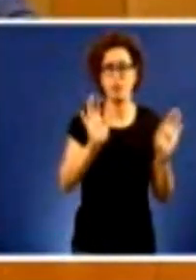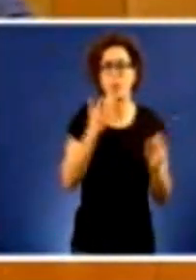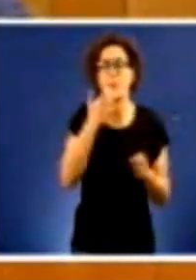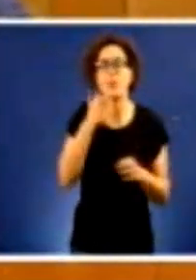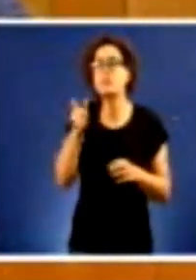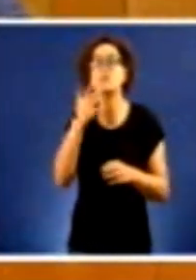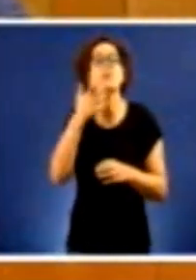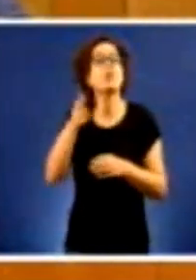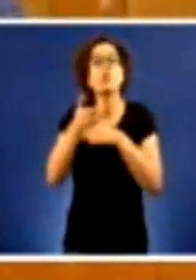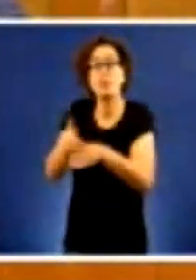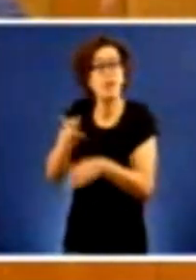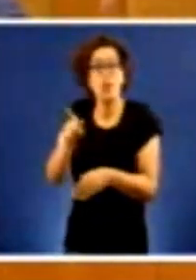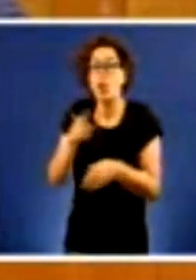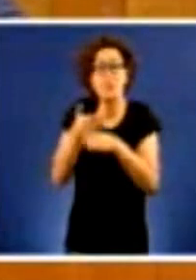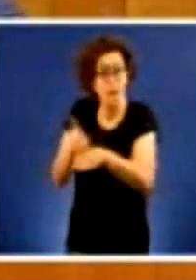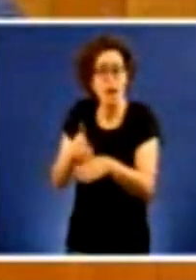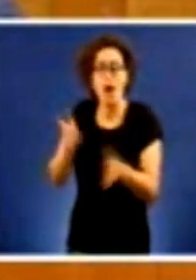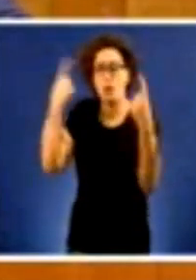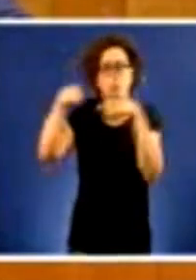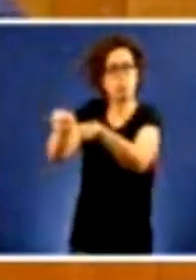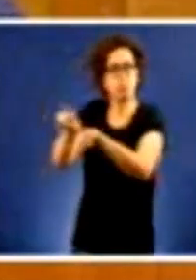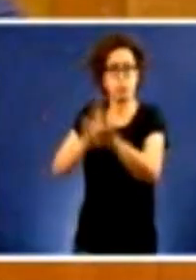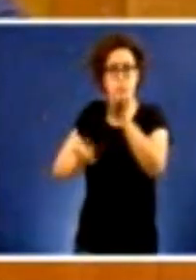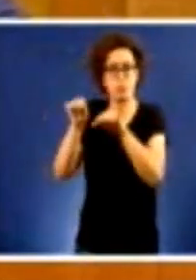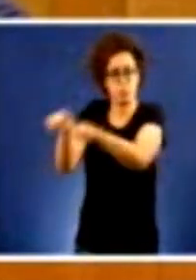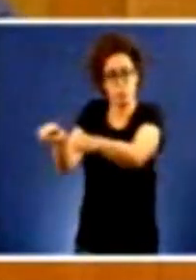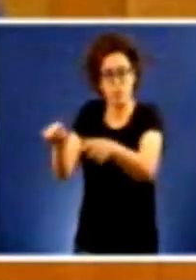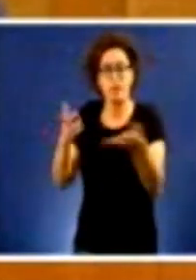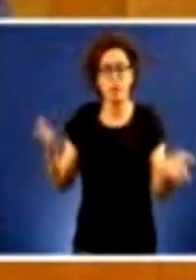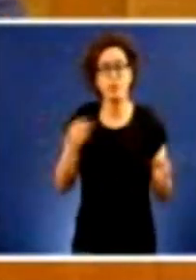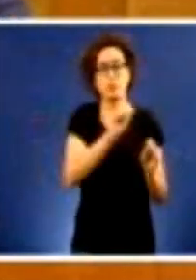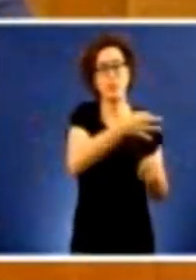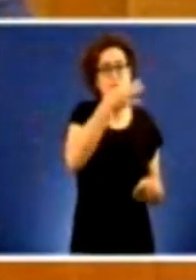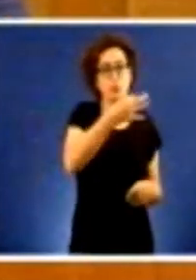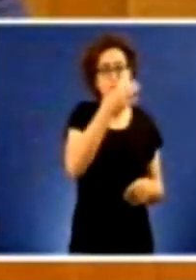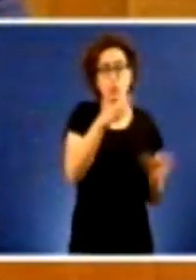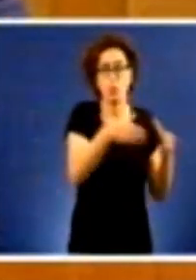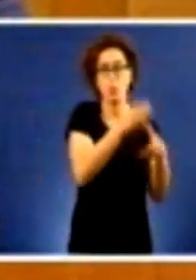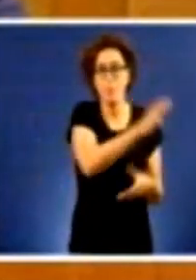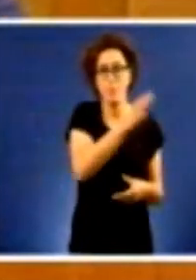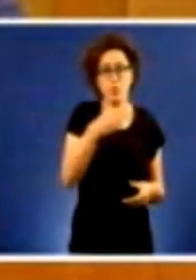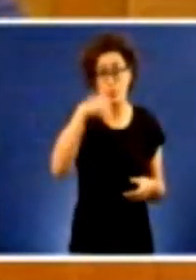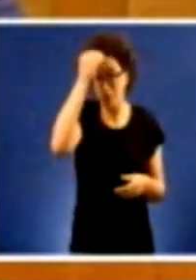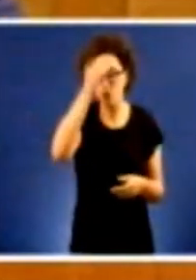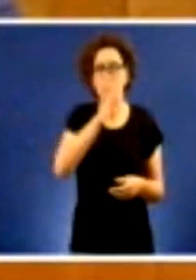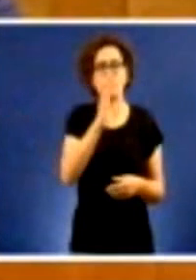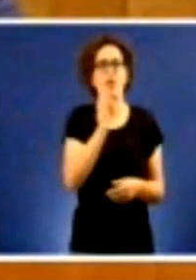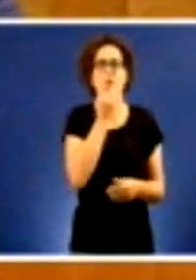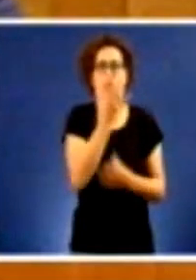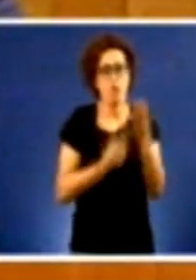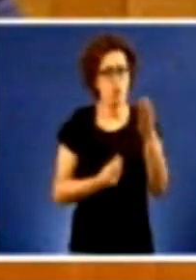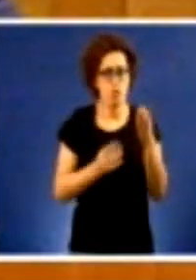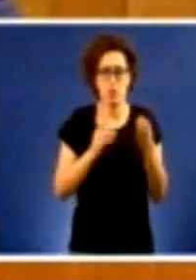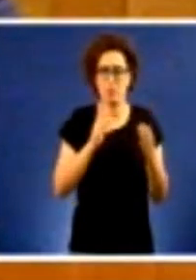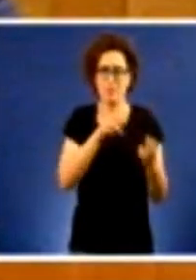apañe ese é o discurso do Partido Popular por eso creo que é un erro esta rebaixa de impostos nun momento con